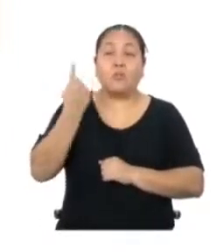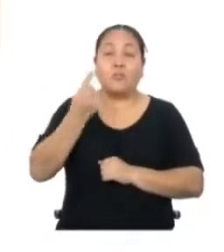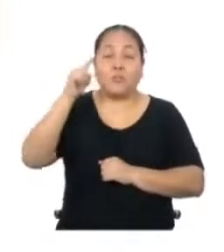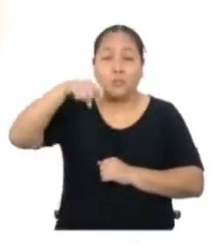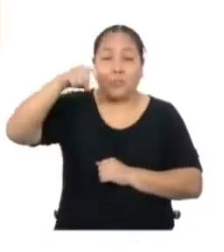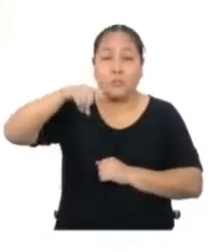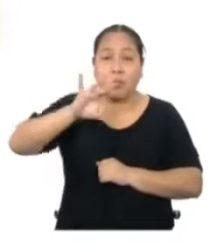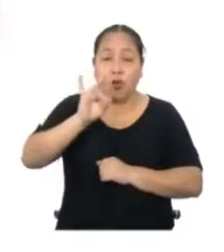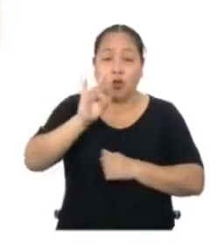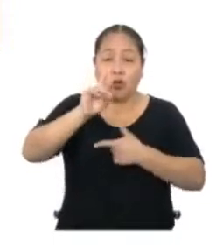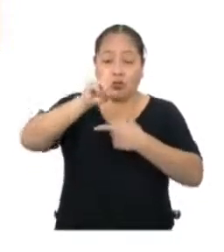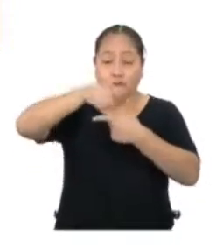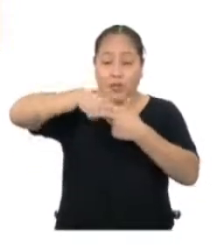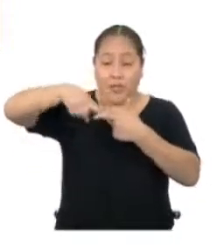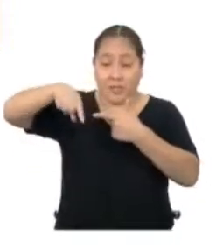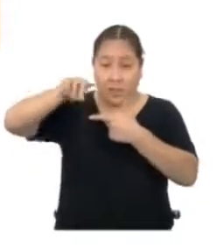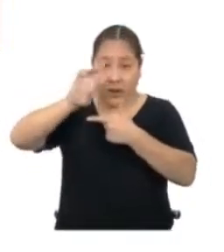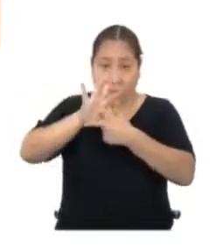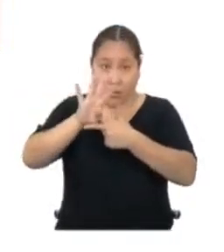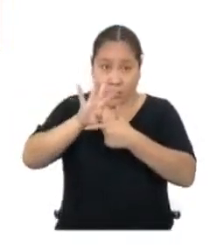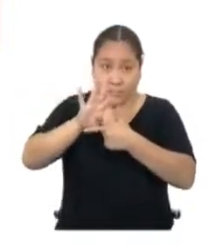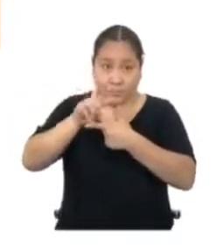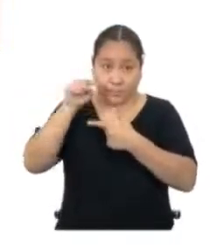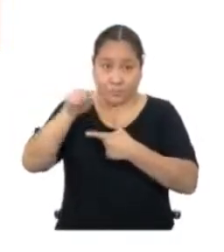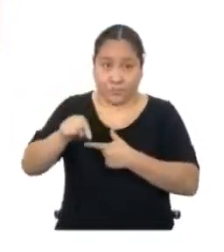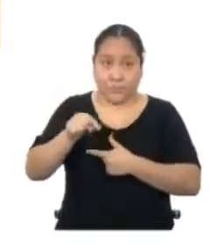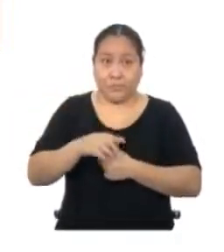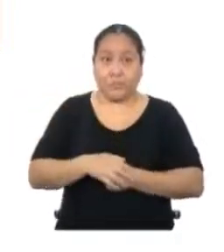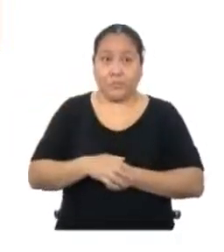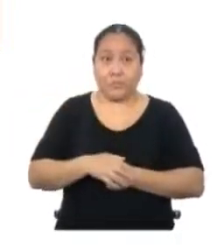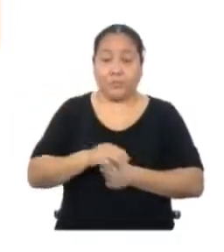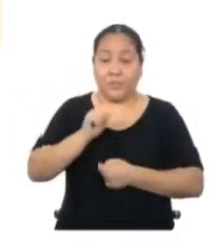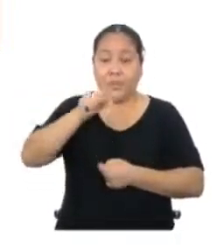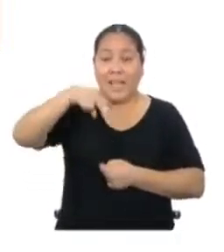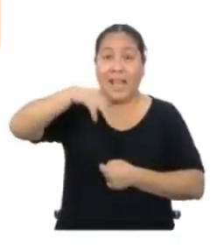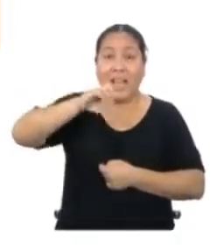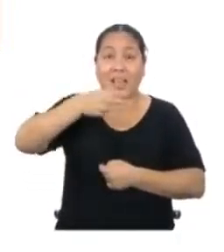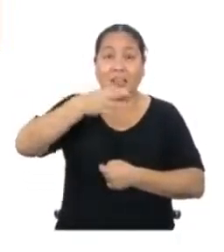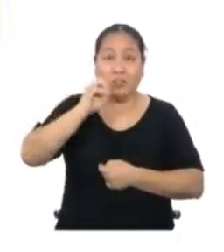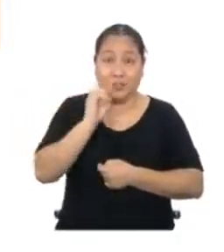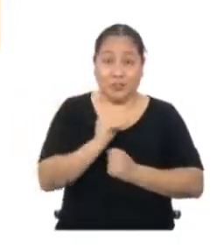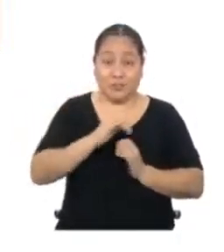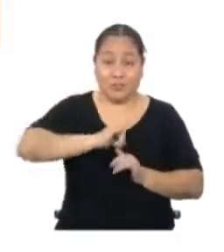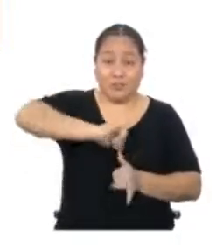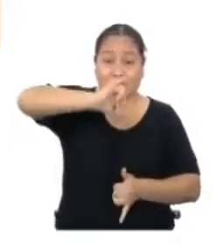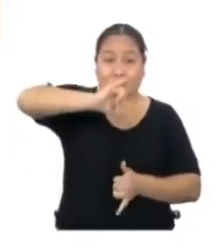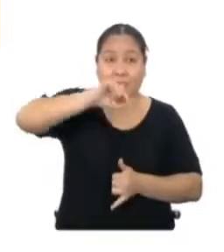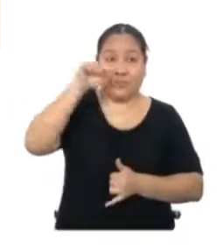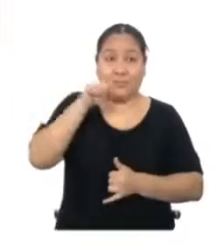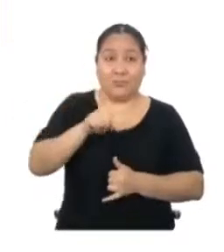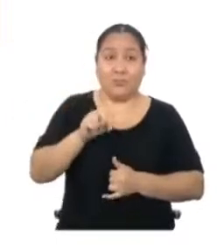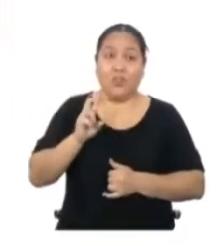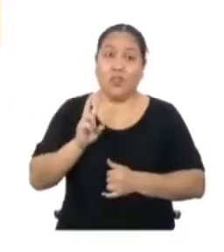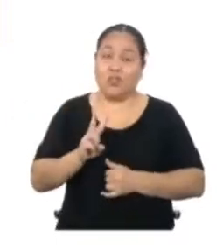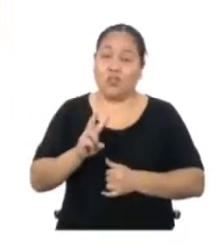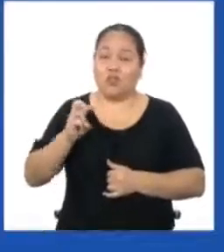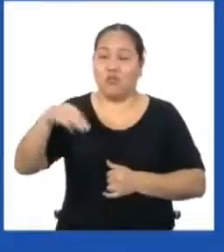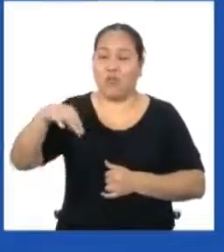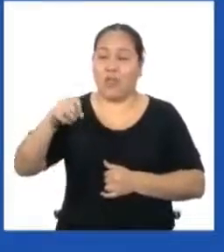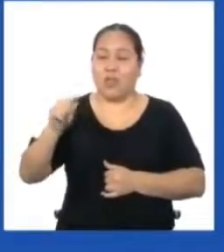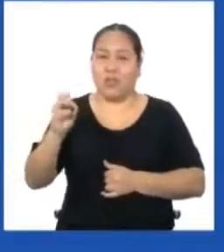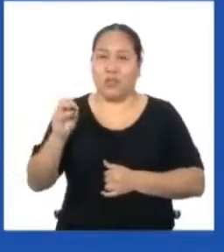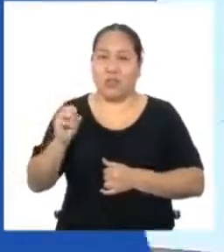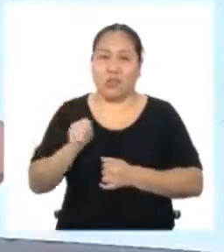entre 4 Y así obtenemos que el ancho del puesto de la madre de Anthony Mide 2 metros